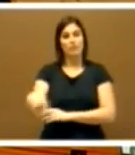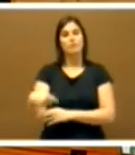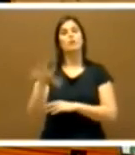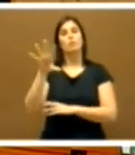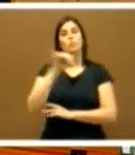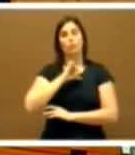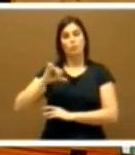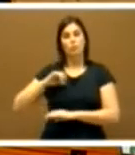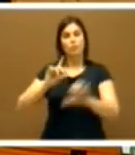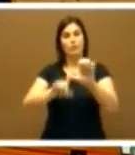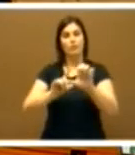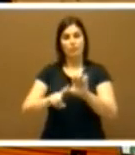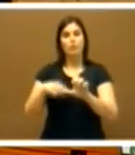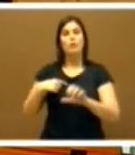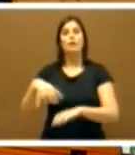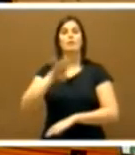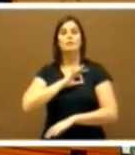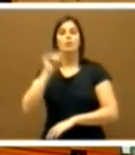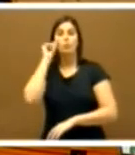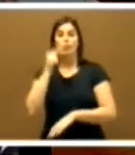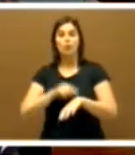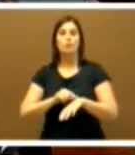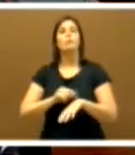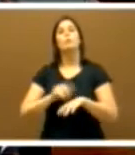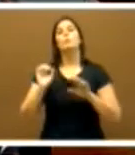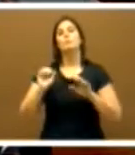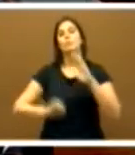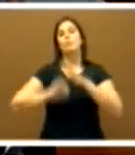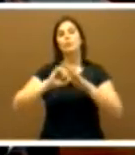de la Comunidad Autónoma de Extremadura, señor Monago Terraza, por un tiempo de diez minutos.